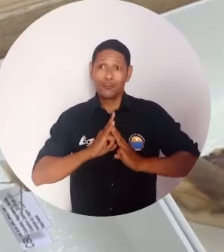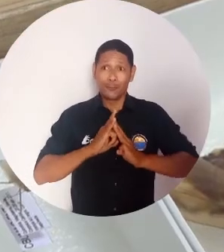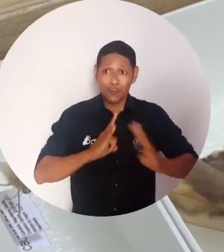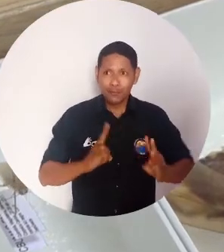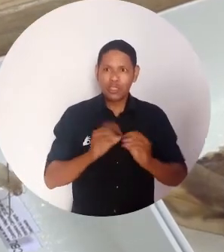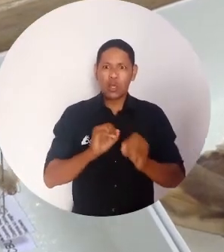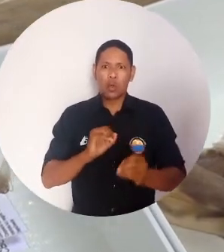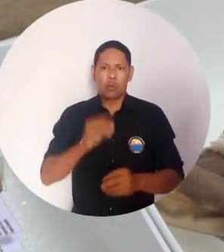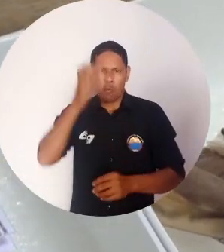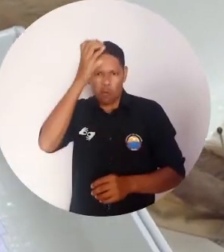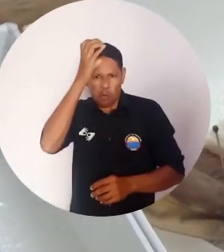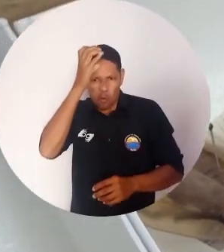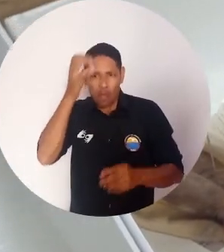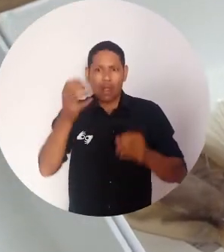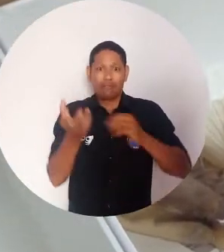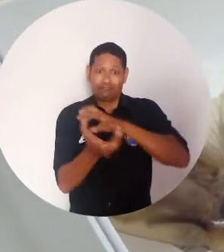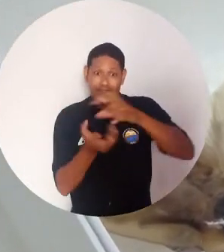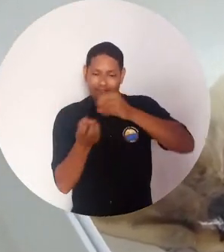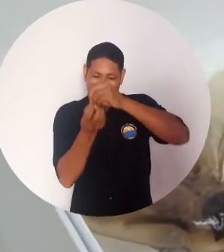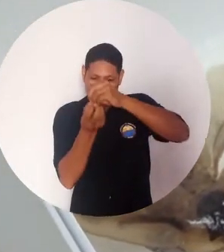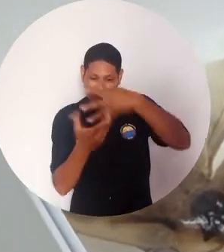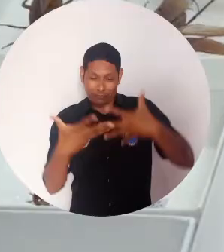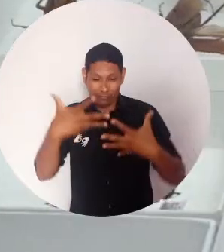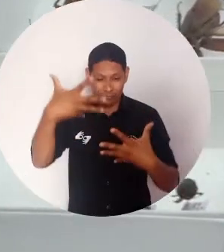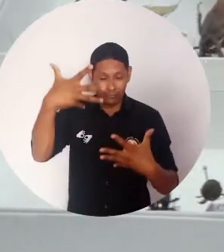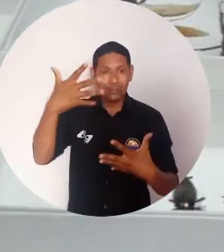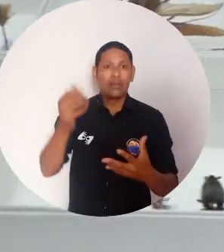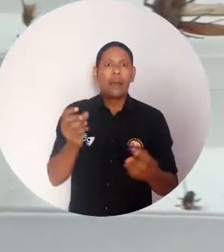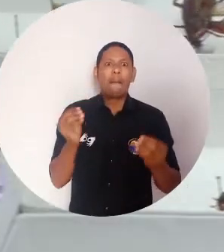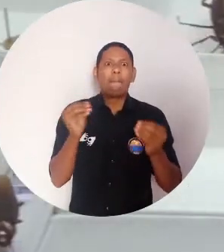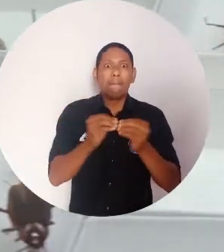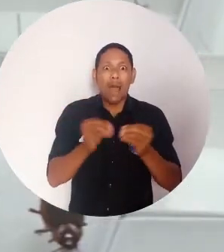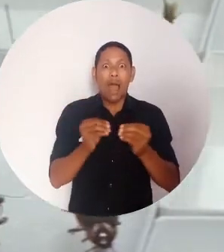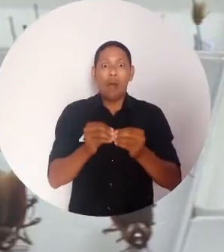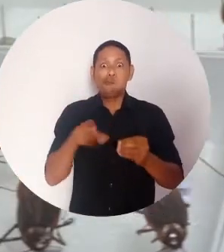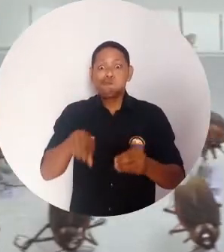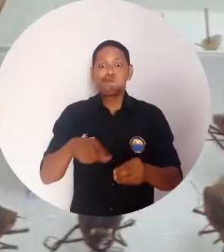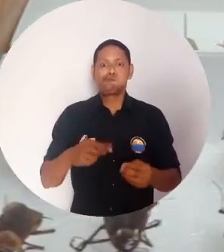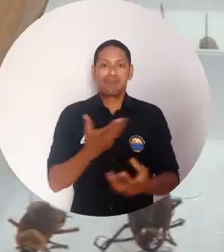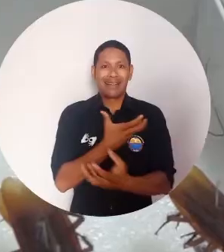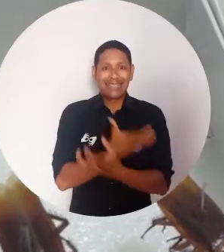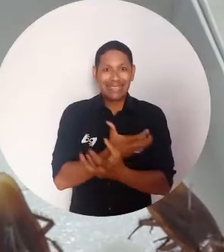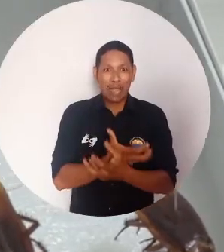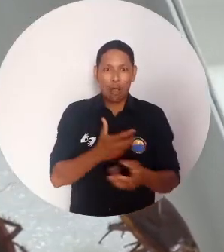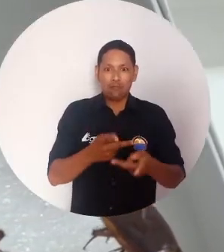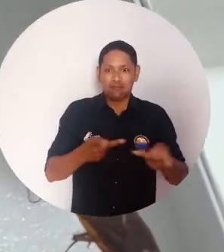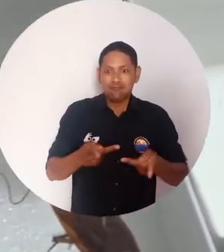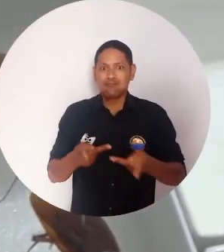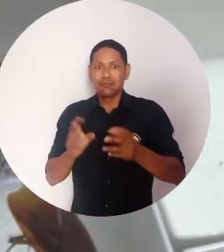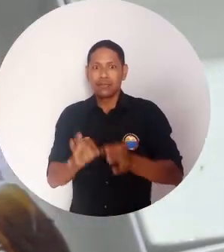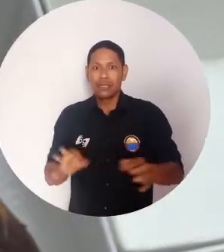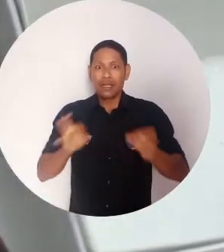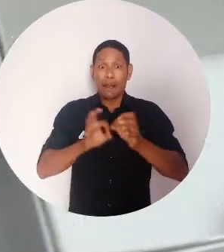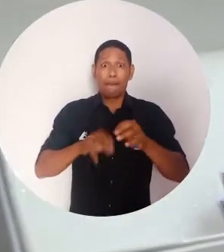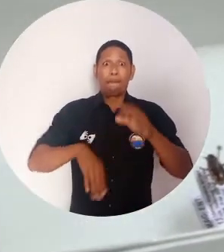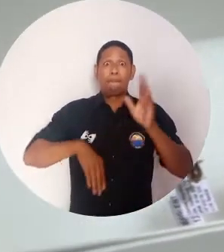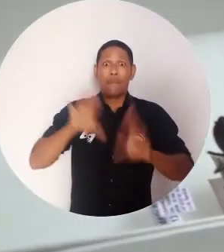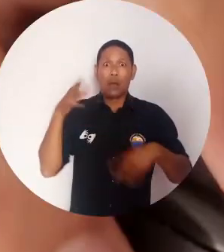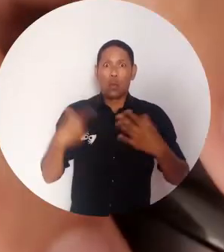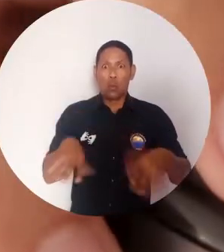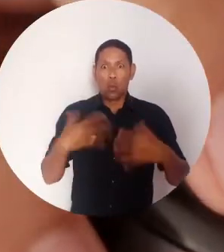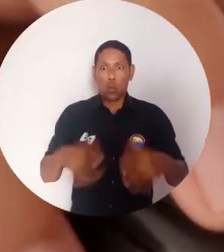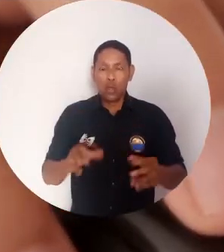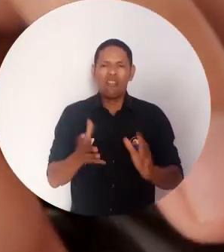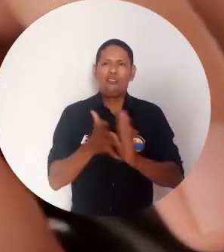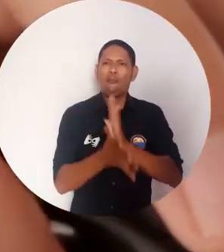superiores por promover el conocimiento de la biodiversidad colombiana a través del Centro de Colecciones Científicas, que en esta ocasión aportará